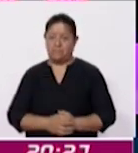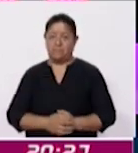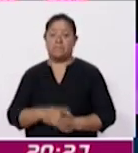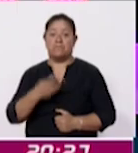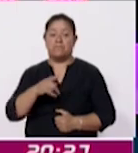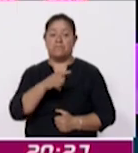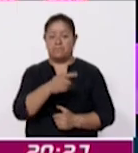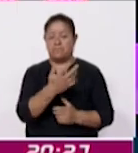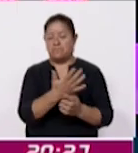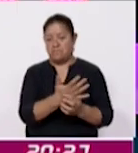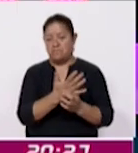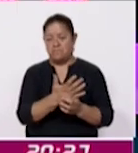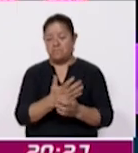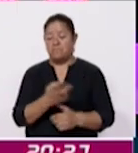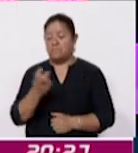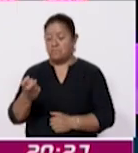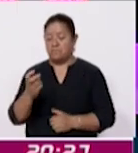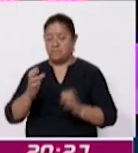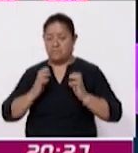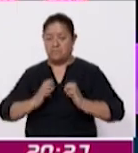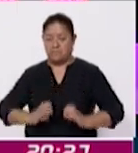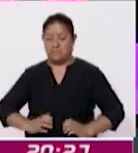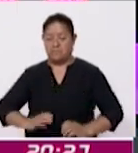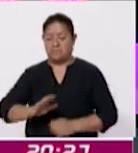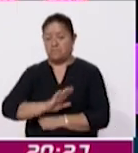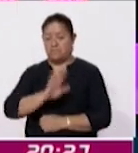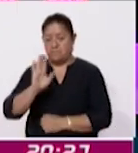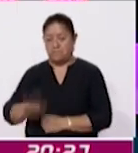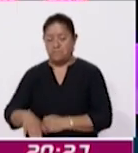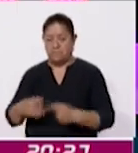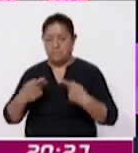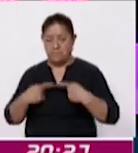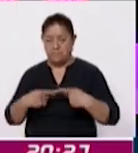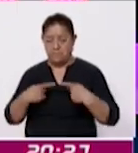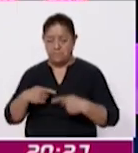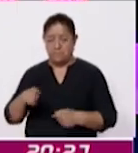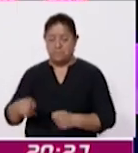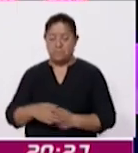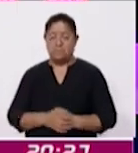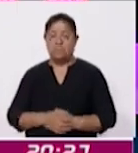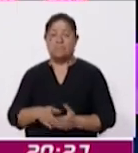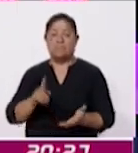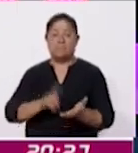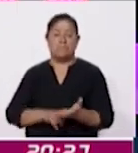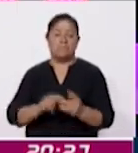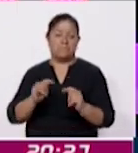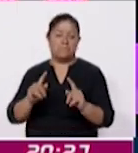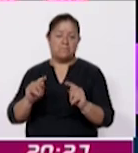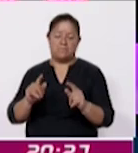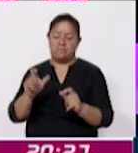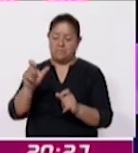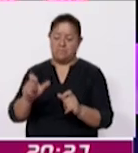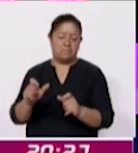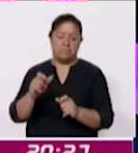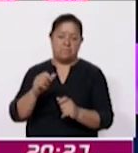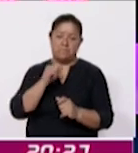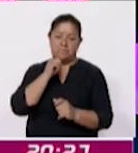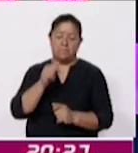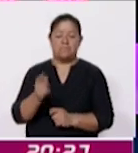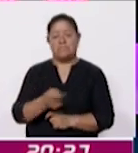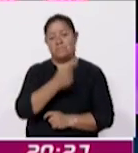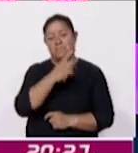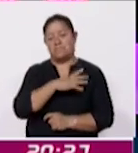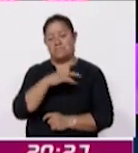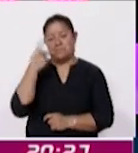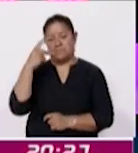enfáticos en señalar que estos cuerpos sin vida que se han detectado en Tlaxcala no pertenecen a la entidad, sino al